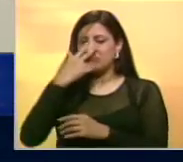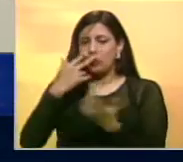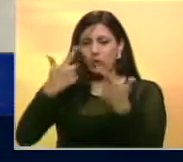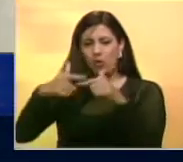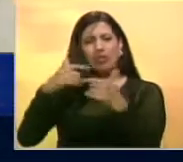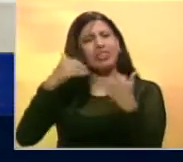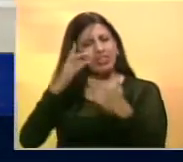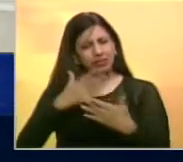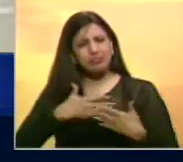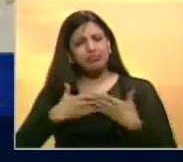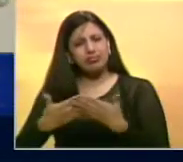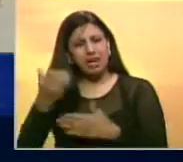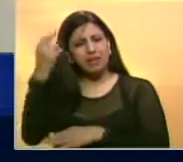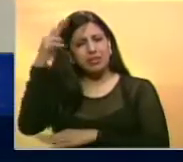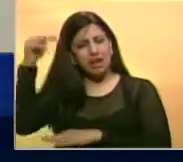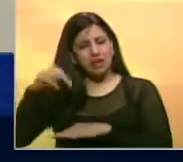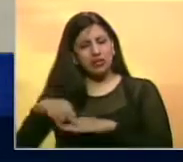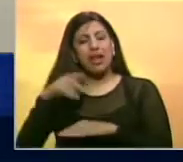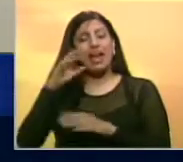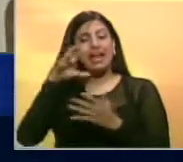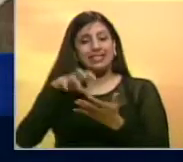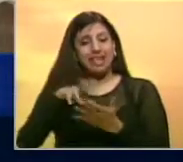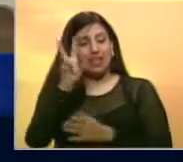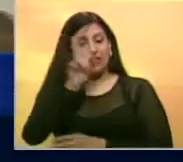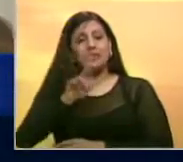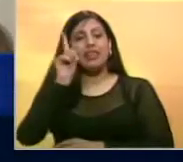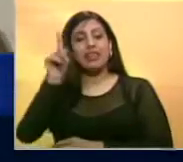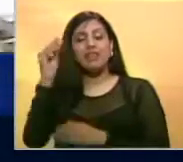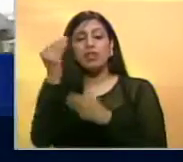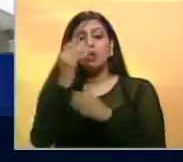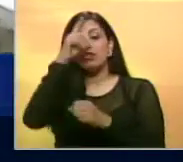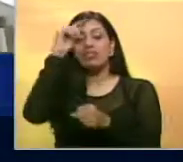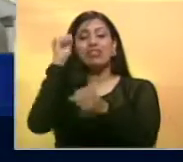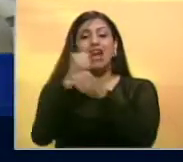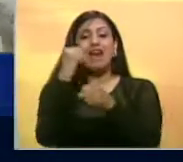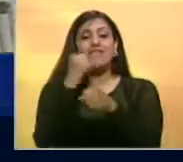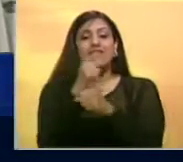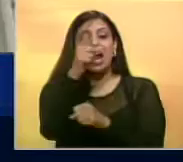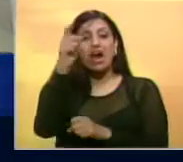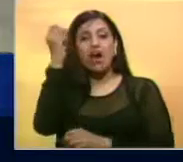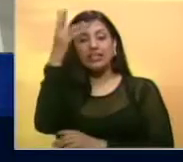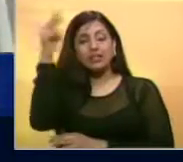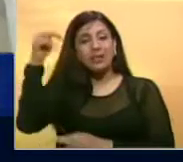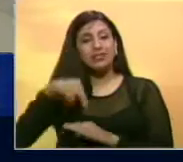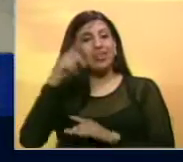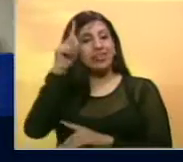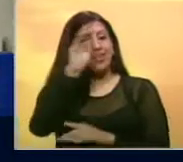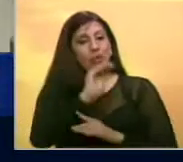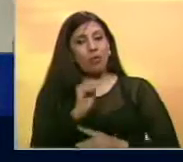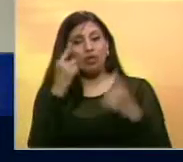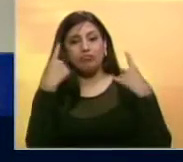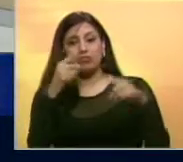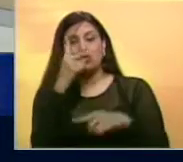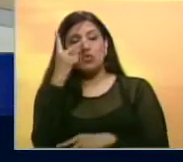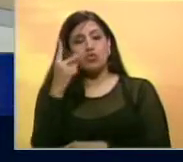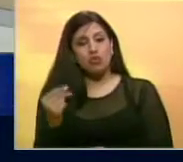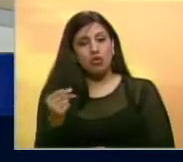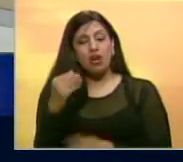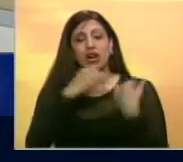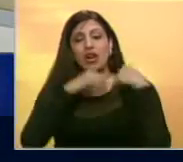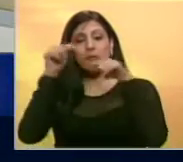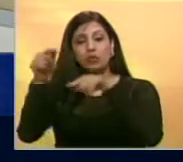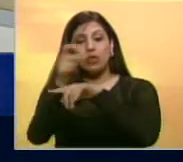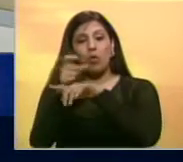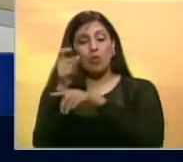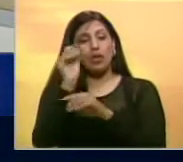de la sociedad manifiestan que el Estado venezolano debe proteger la labor de los defensores de los derechos humanos y adherirse nuevamente al